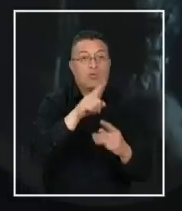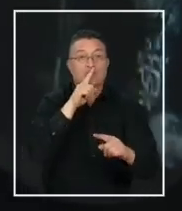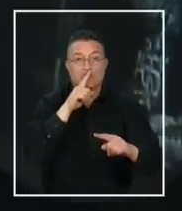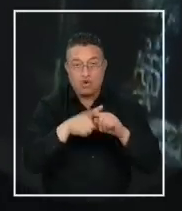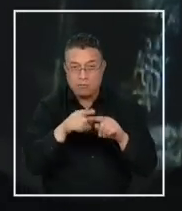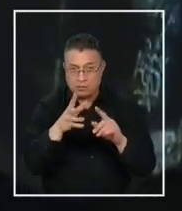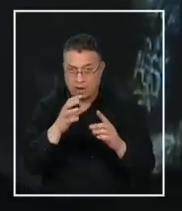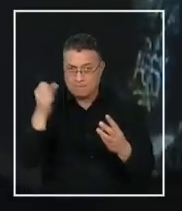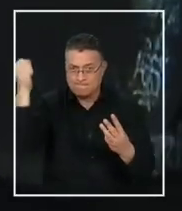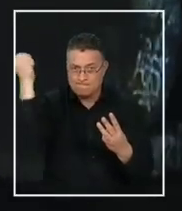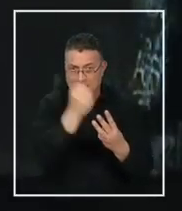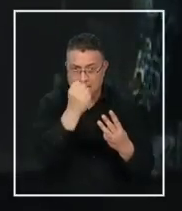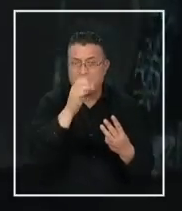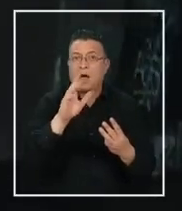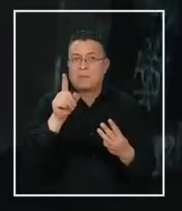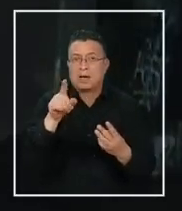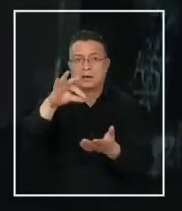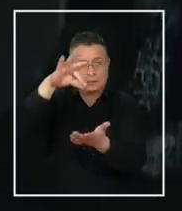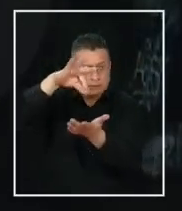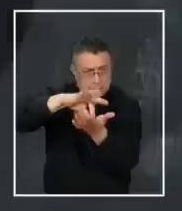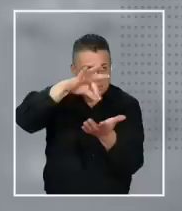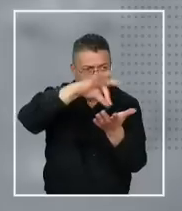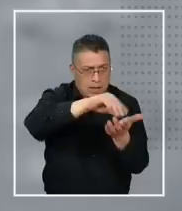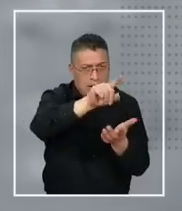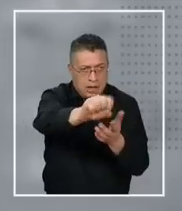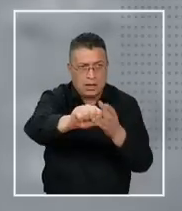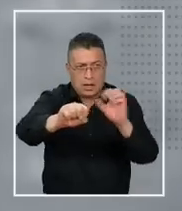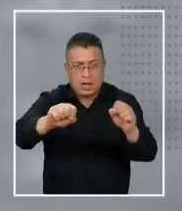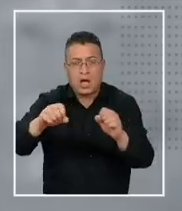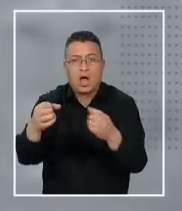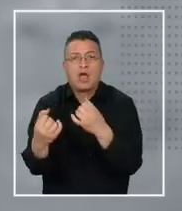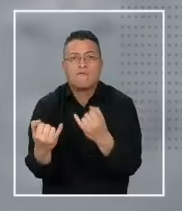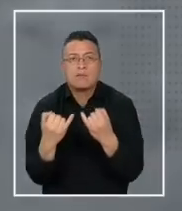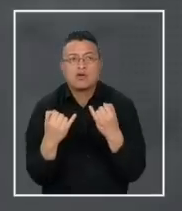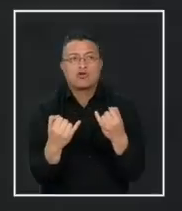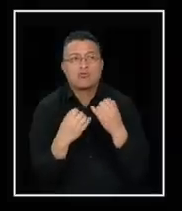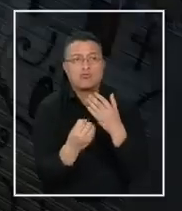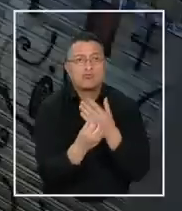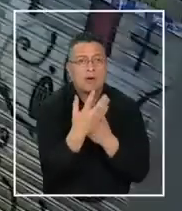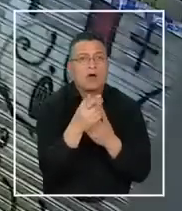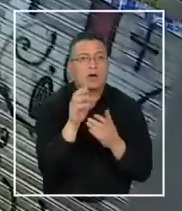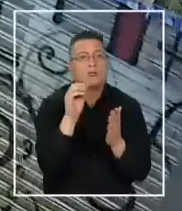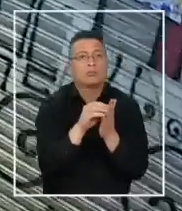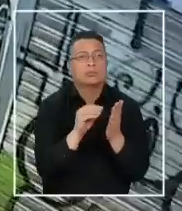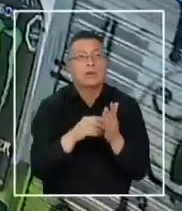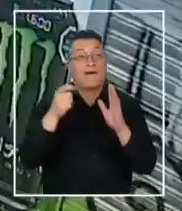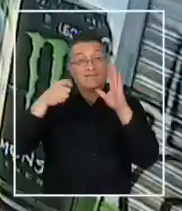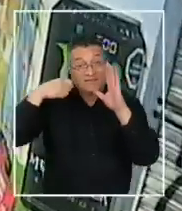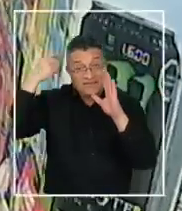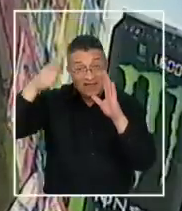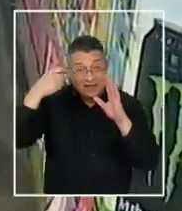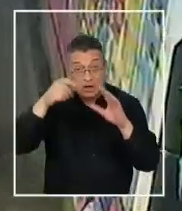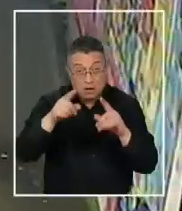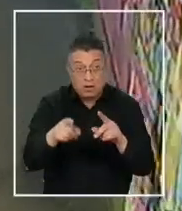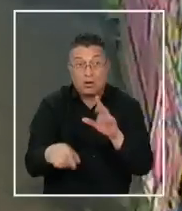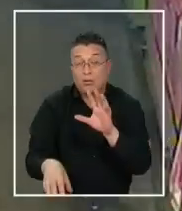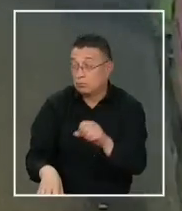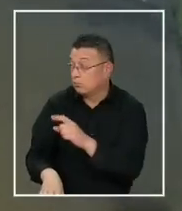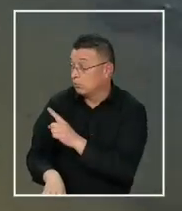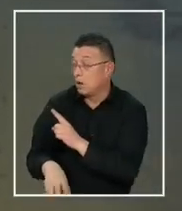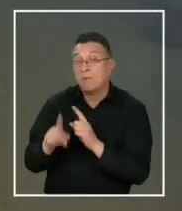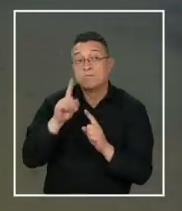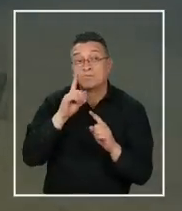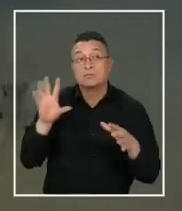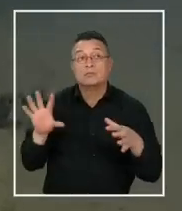de presuntos autores. Aparecen puntos de interés, nueva información y registros. Este es un video inédito de quienes están